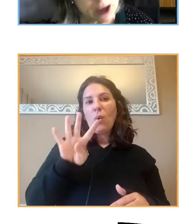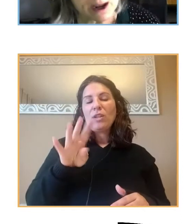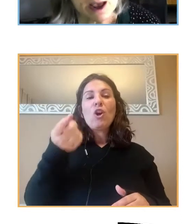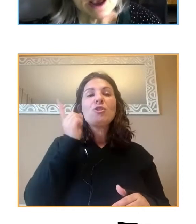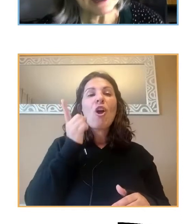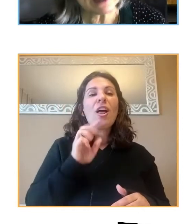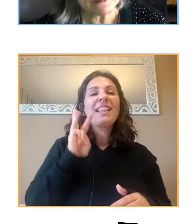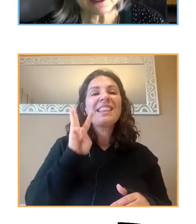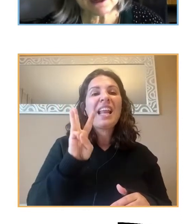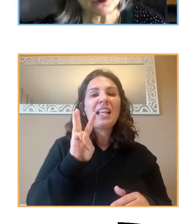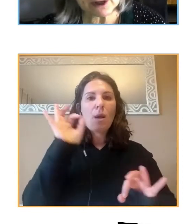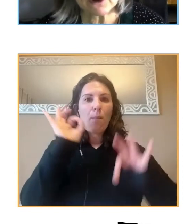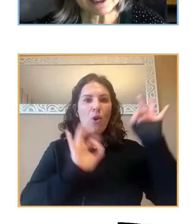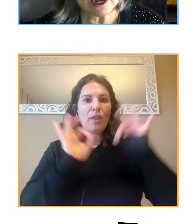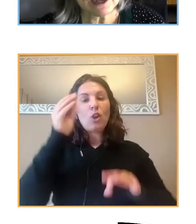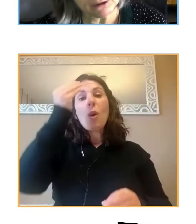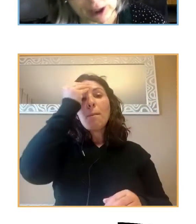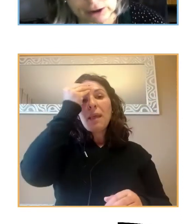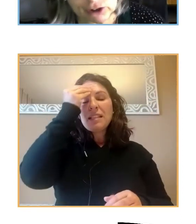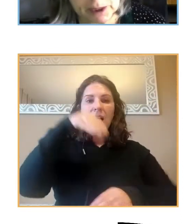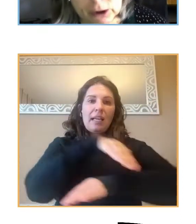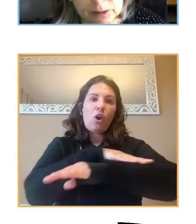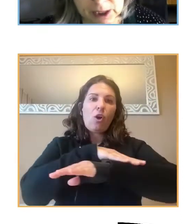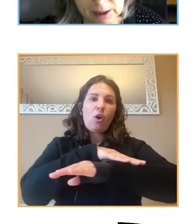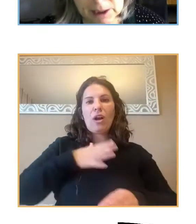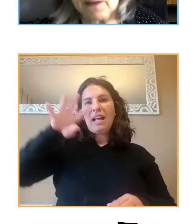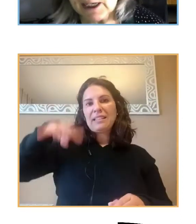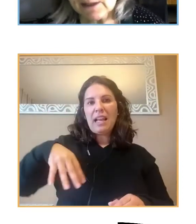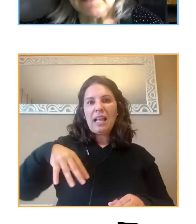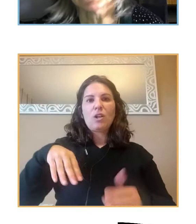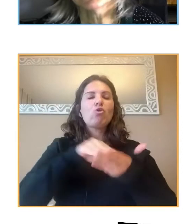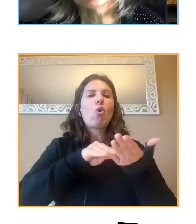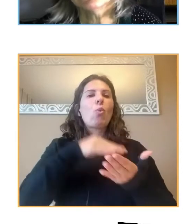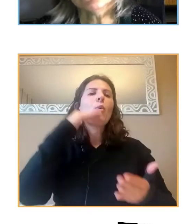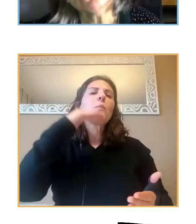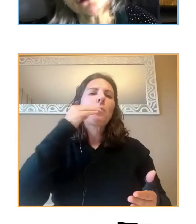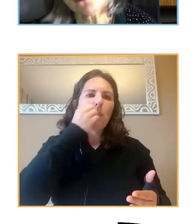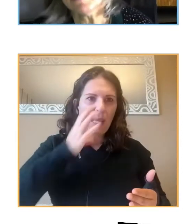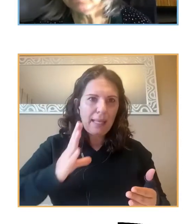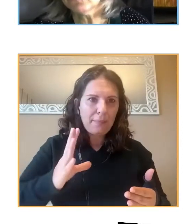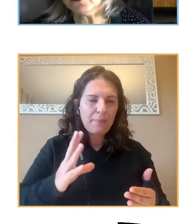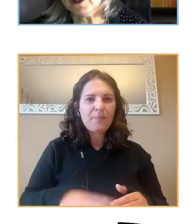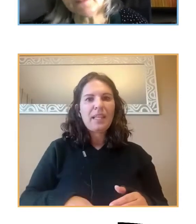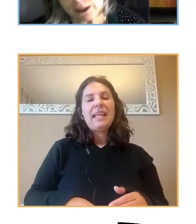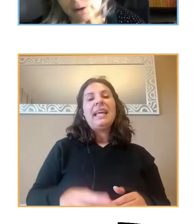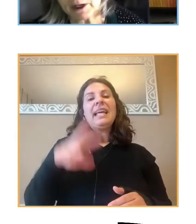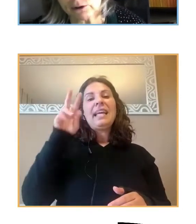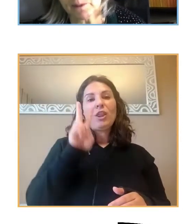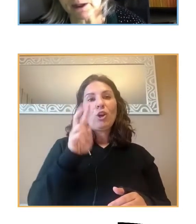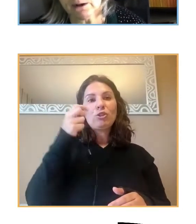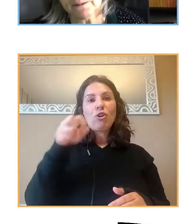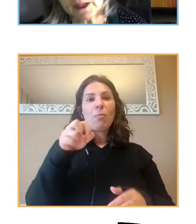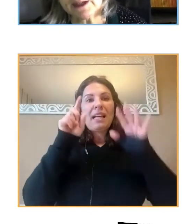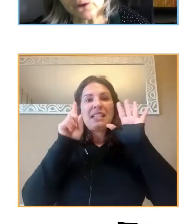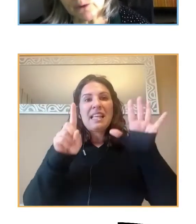% pensaban que el gobierno catalán lo está resolviendo medianamente bien y un 2,6% para el gobierno